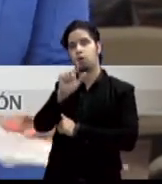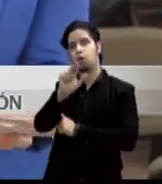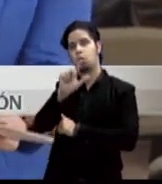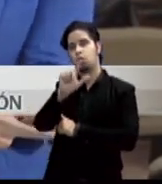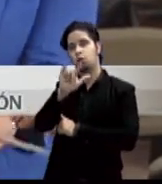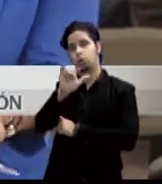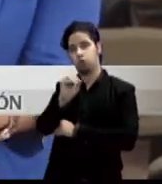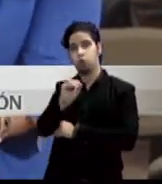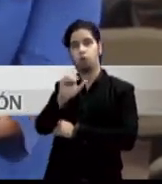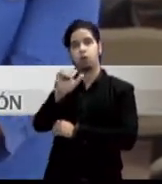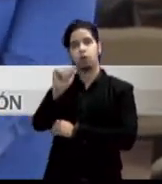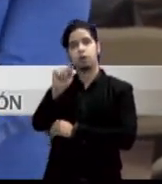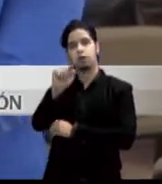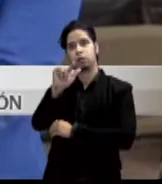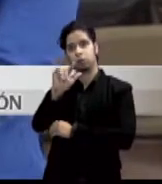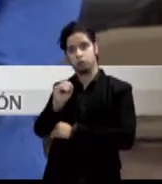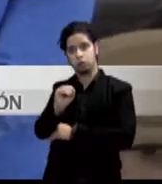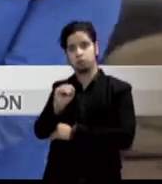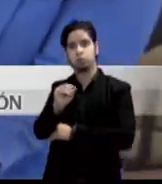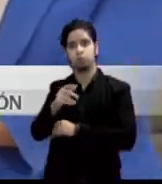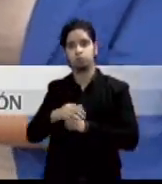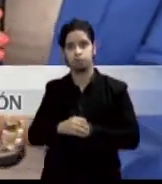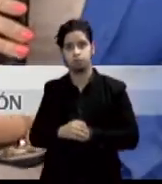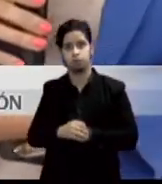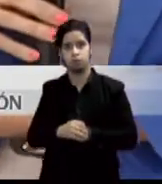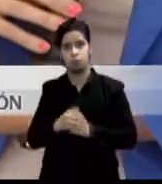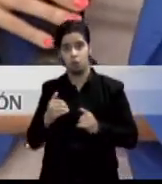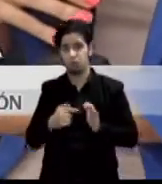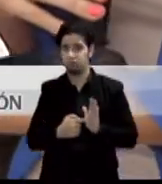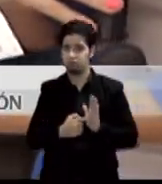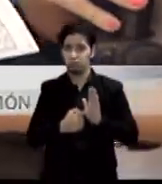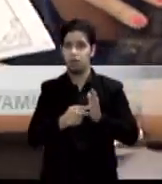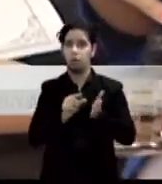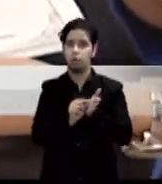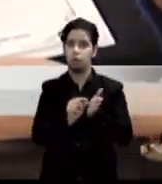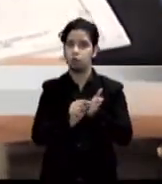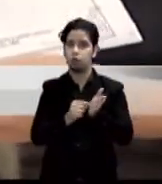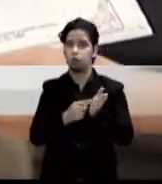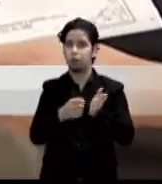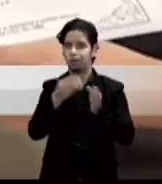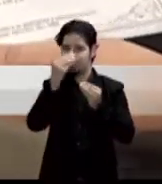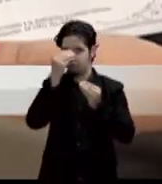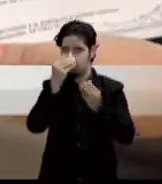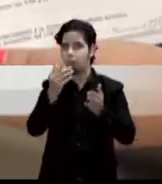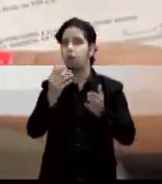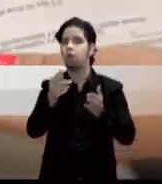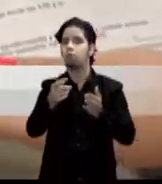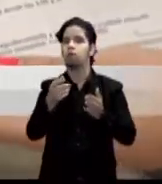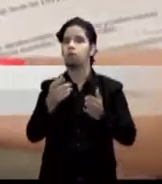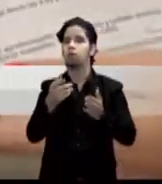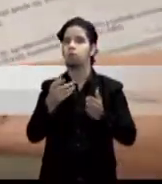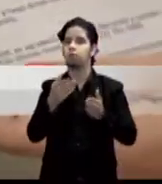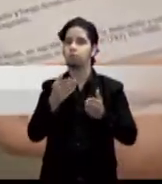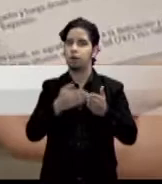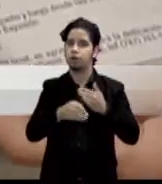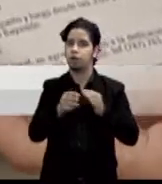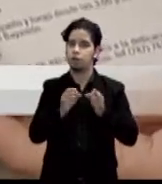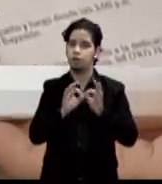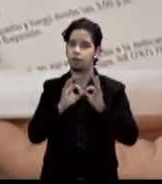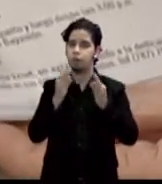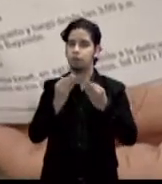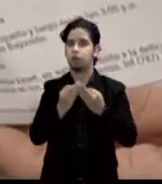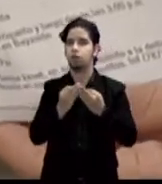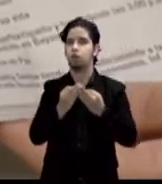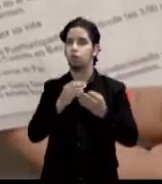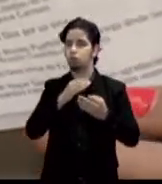salió un parte de prensa una esquela en el periódico en el primer rotativo del país donde indica por parte de la familia que braulio castillo